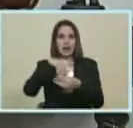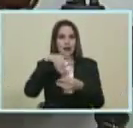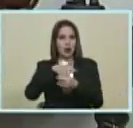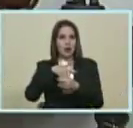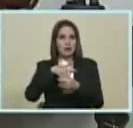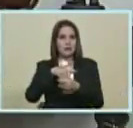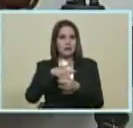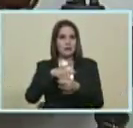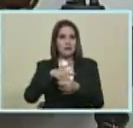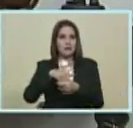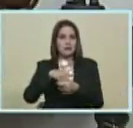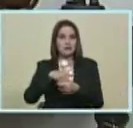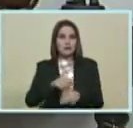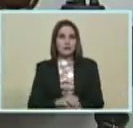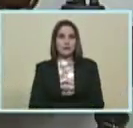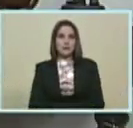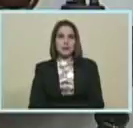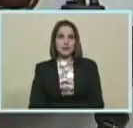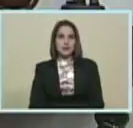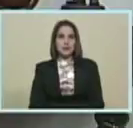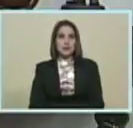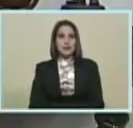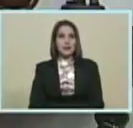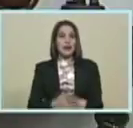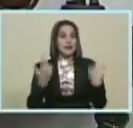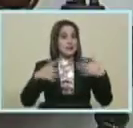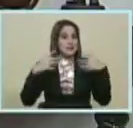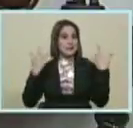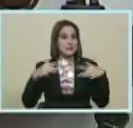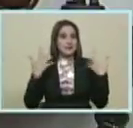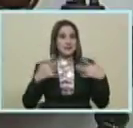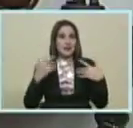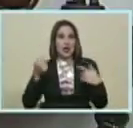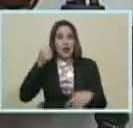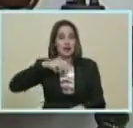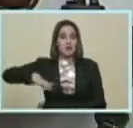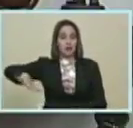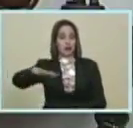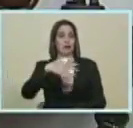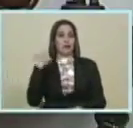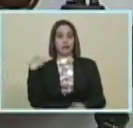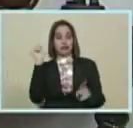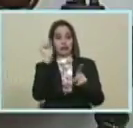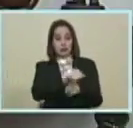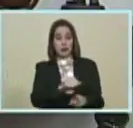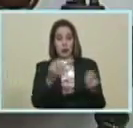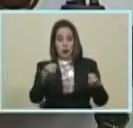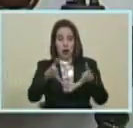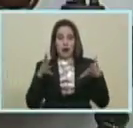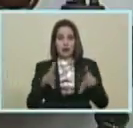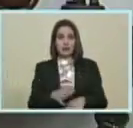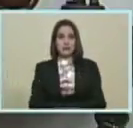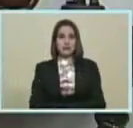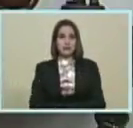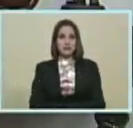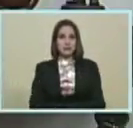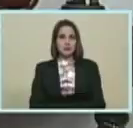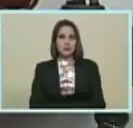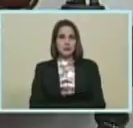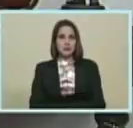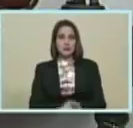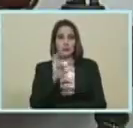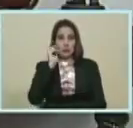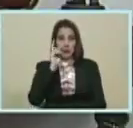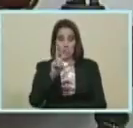...una fiesta electoral... ...el pueblo va a dar... ...una elección ese día... ...cuando fijan